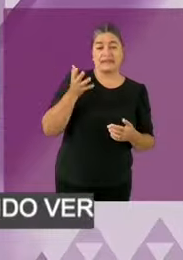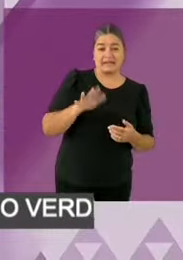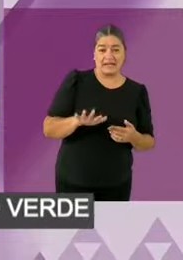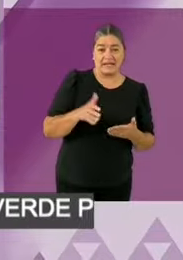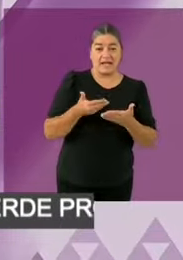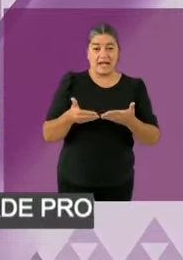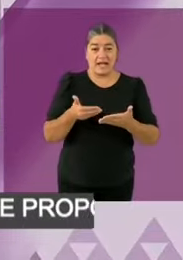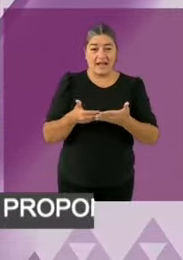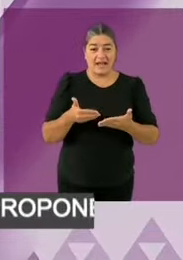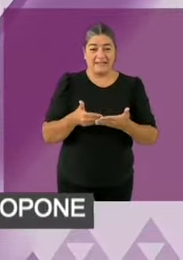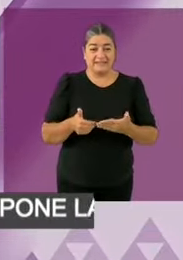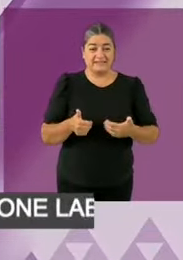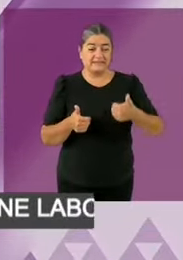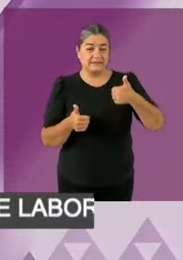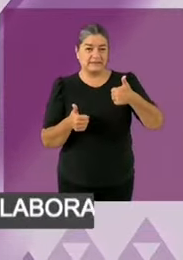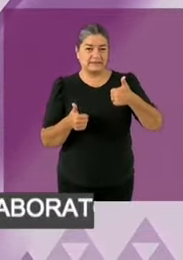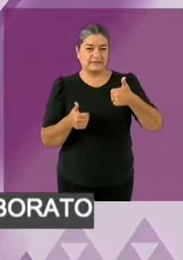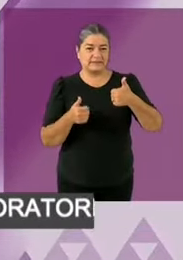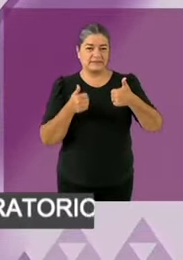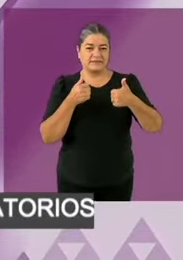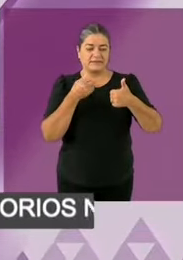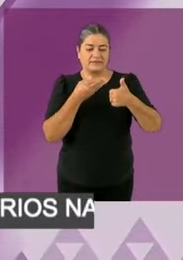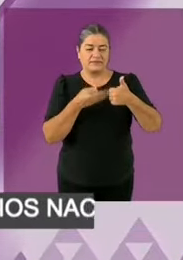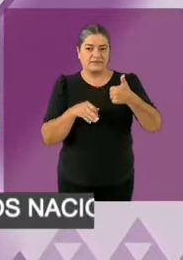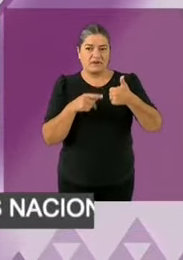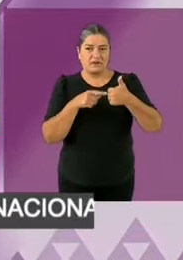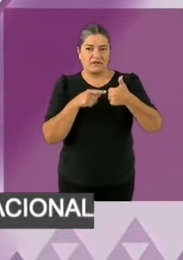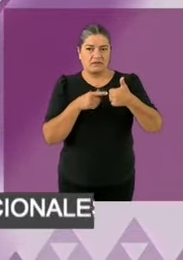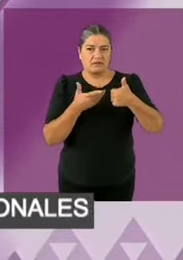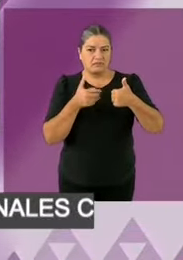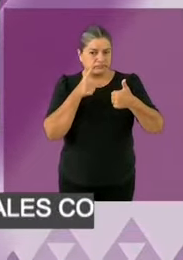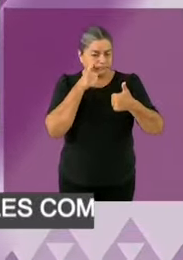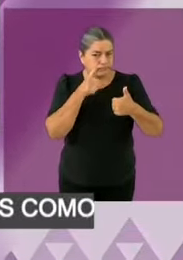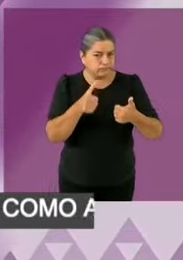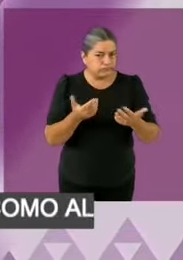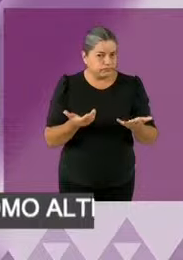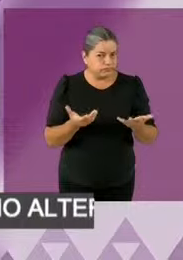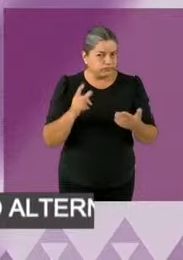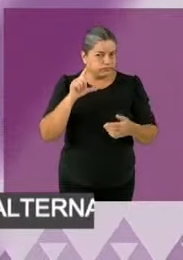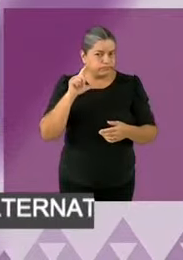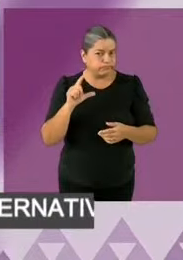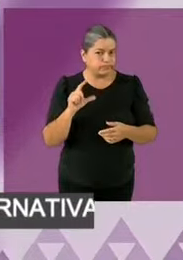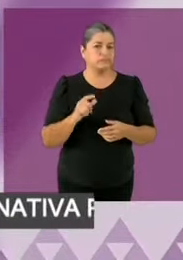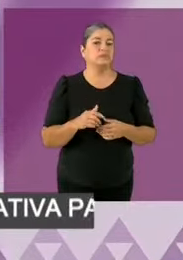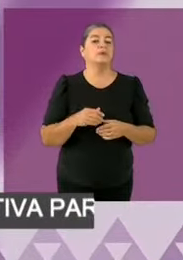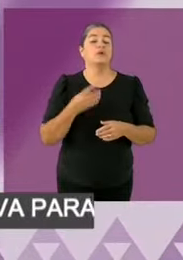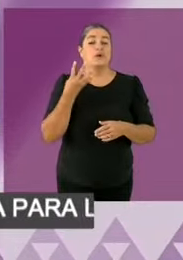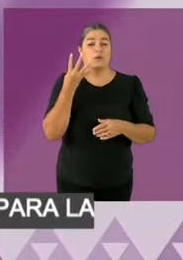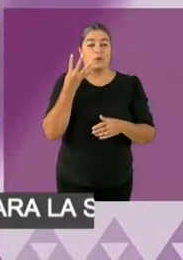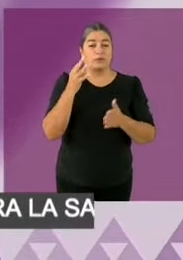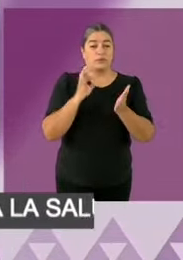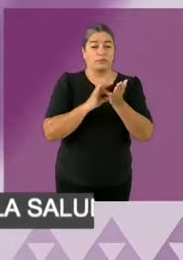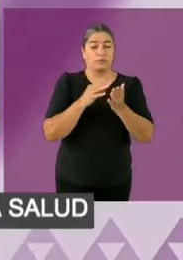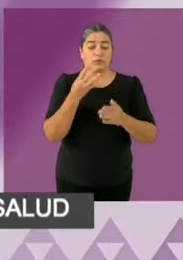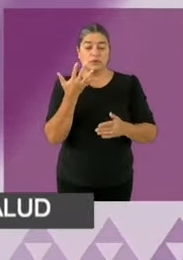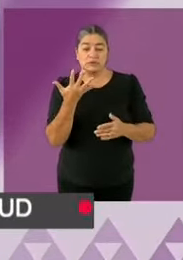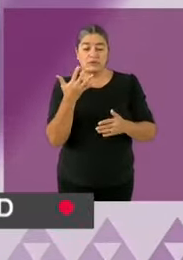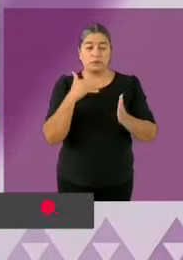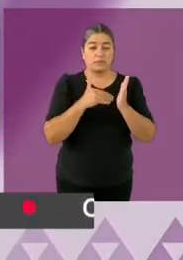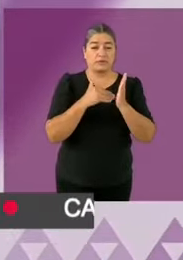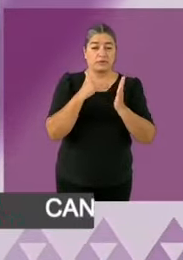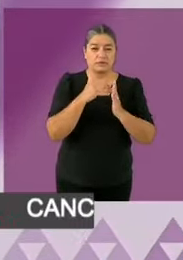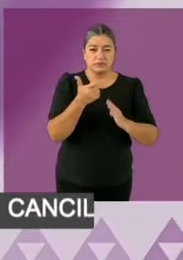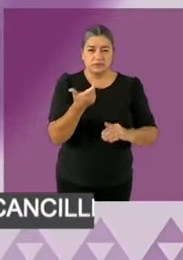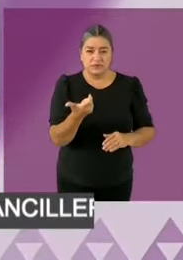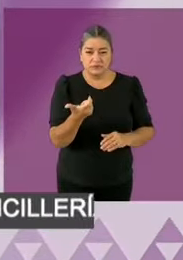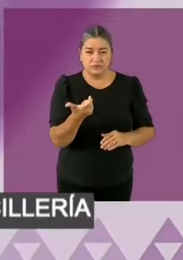medicamentos. Se le dedicaron 4.8 millones de pesos a surtir 17 vales. Y lo firmó ante el notario, fue su compromiso número